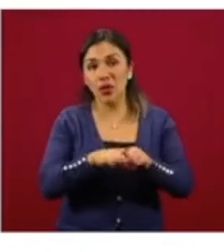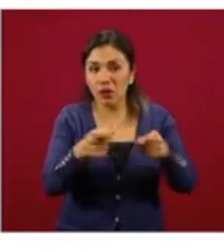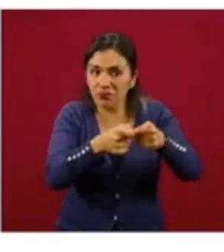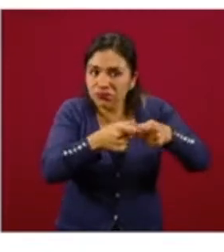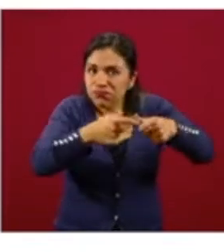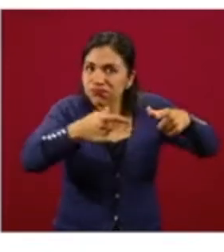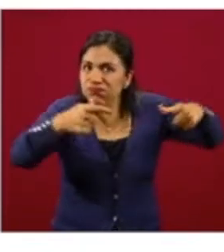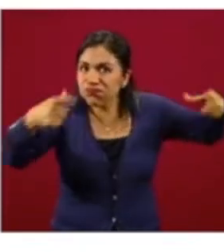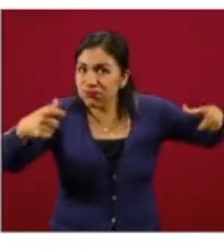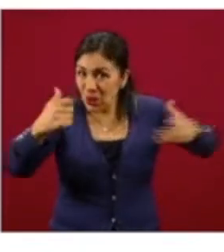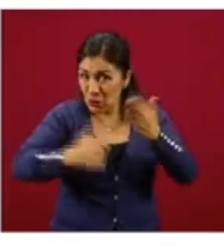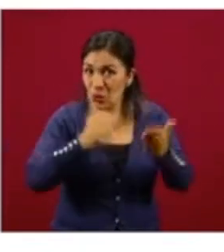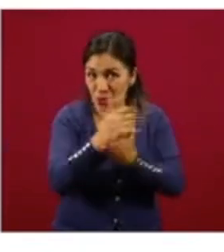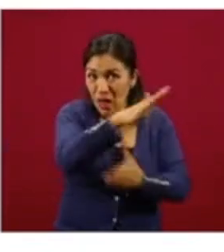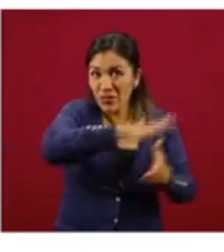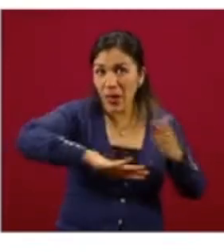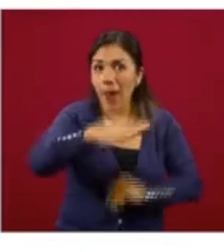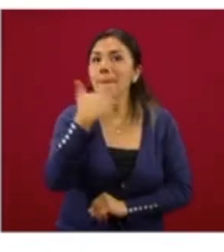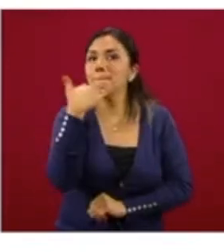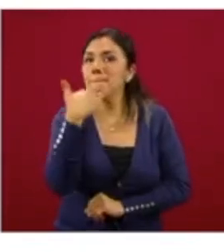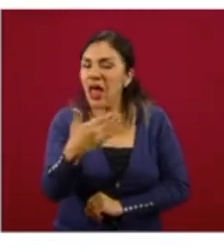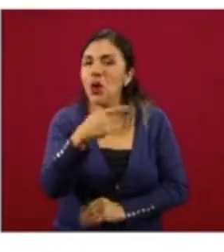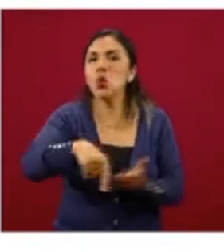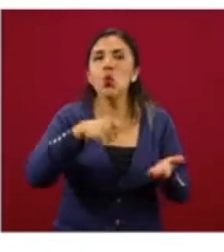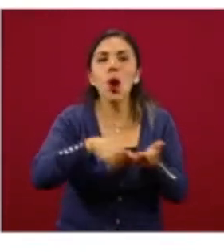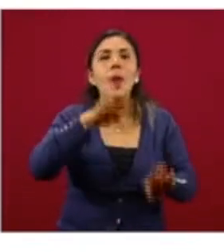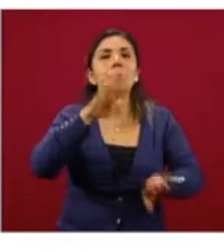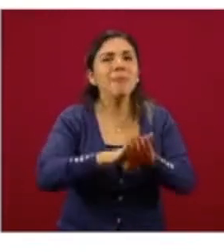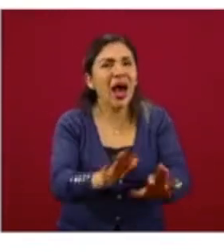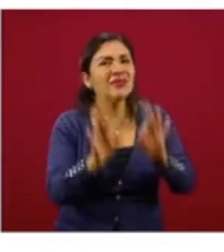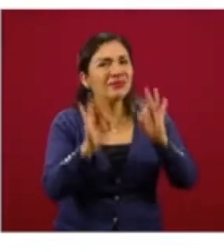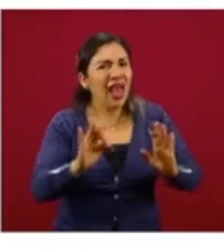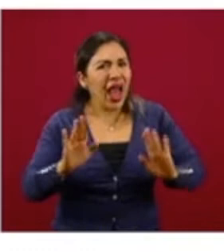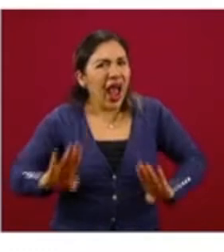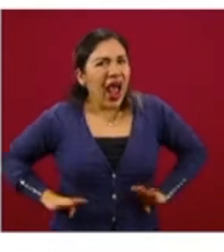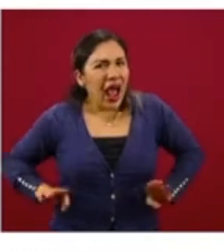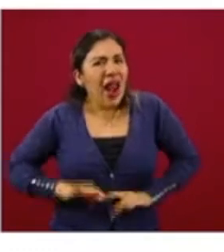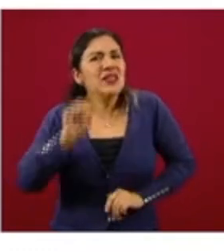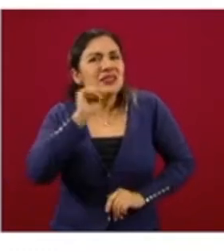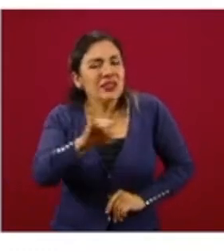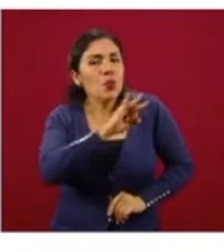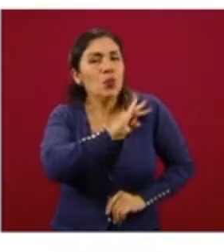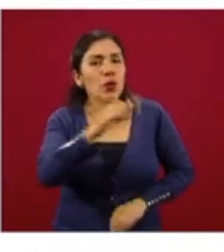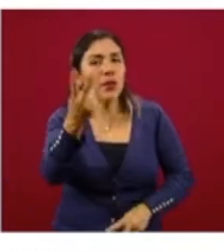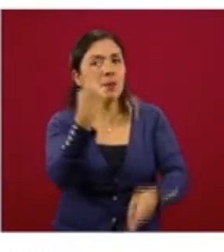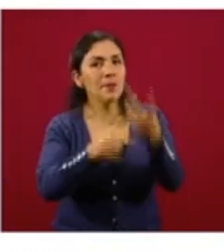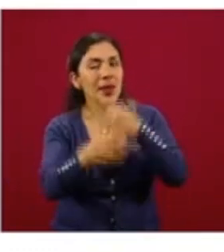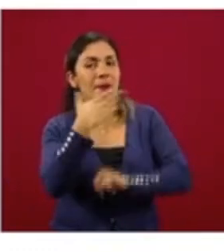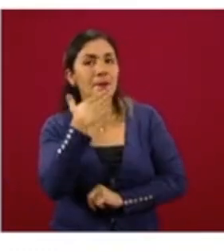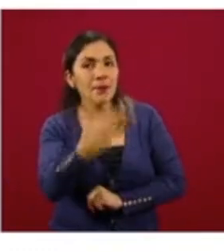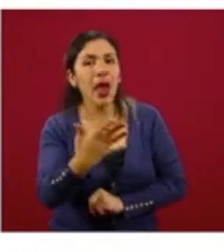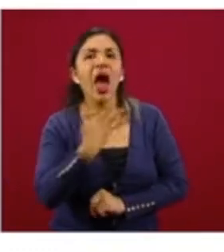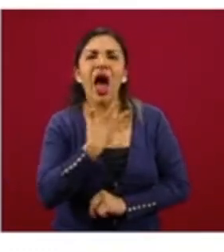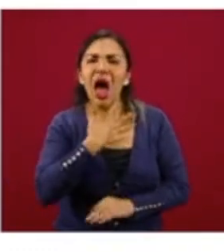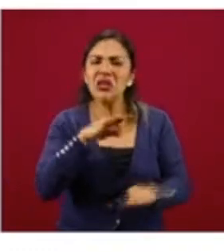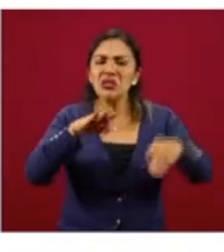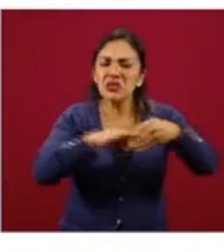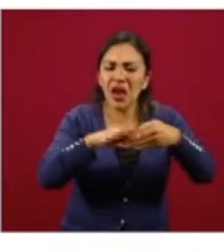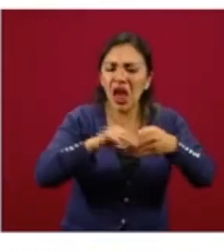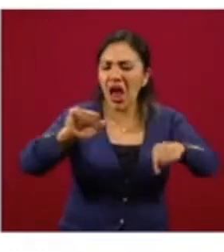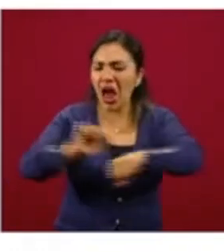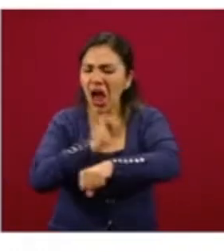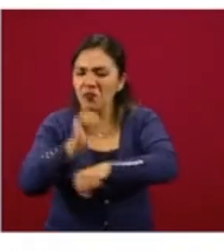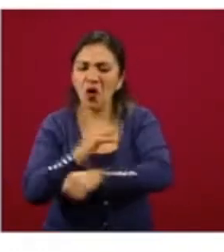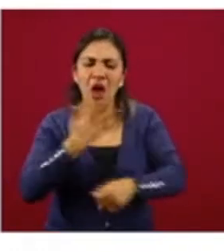crecimiento urbano se genere en las zonas más aptas, en donde hay más potencial. ¿Por qué? Porque están las vialidades, porque hay